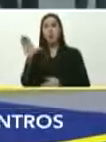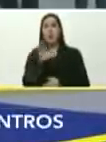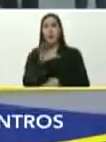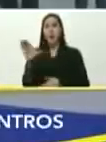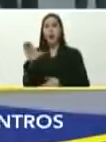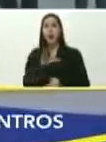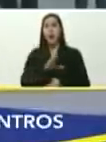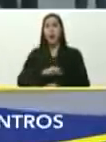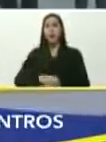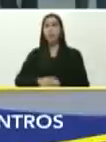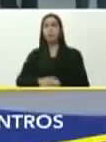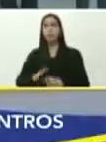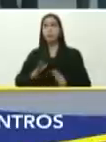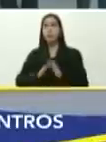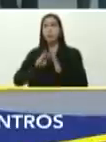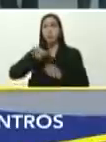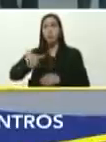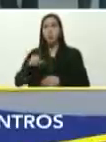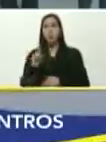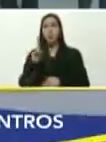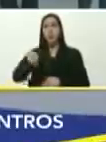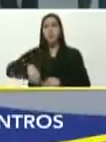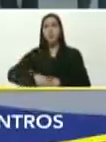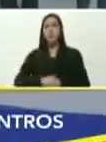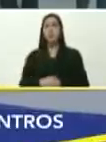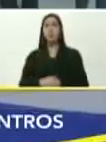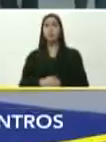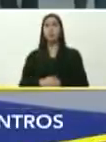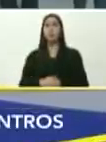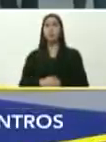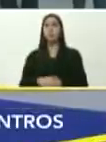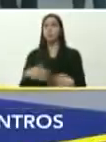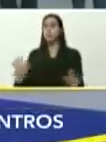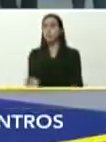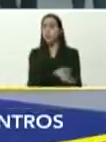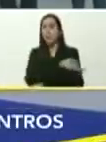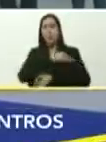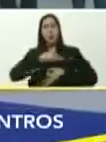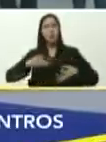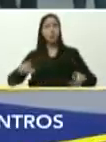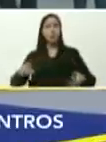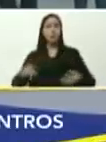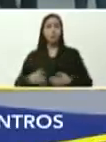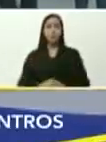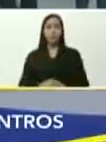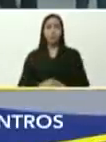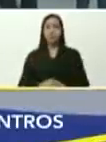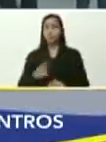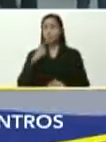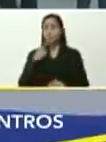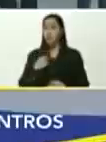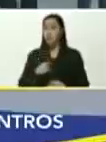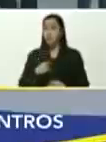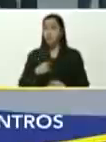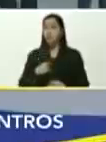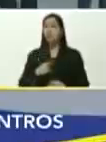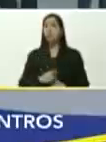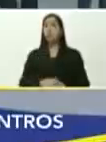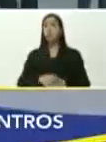y de San Juan, que cosa, tan maravillosa, me dice, que se encuentra,